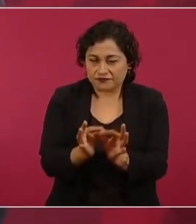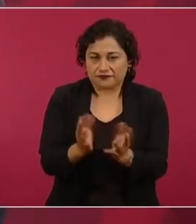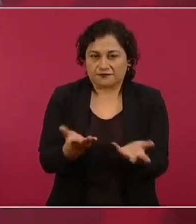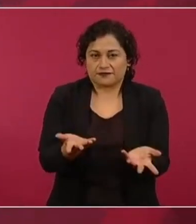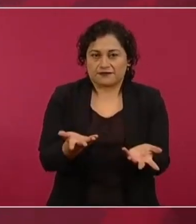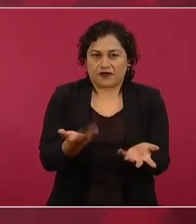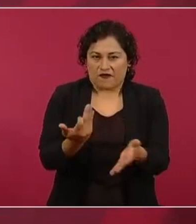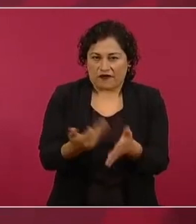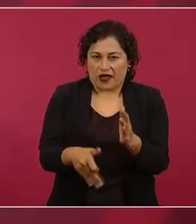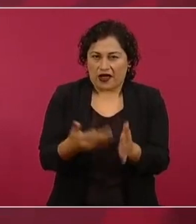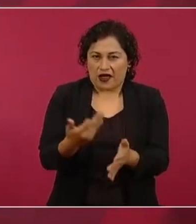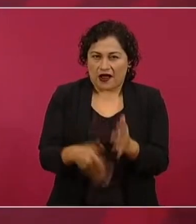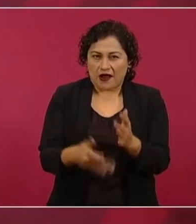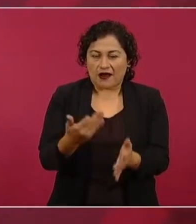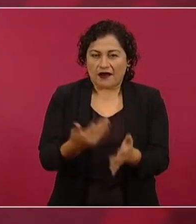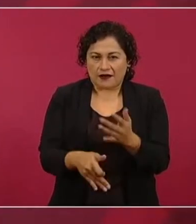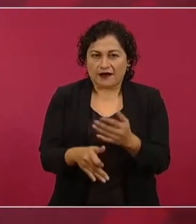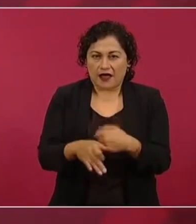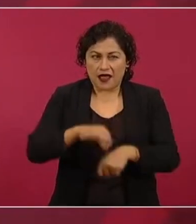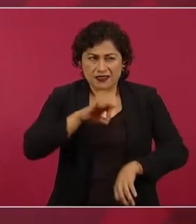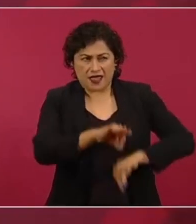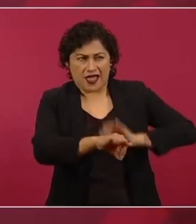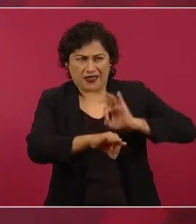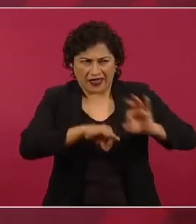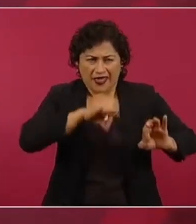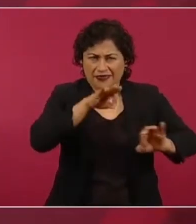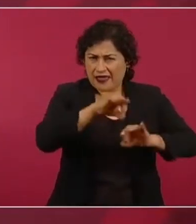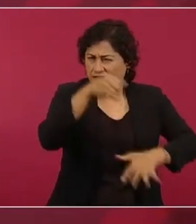Nos falta más guerra sucia.